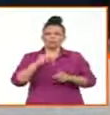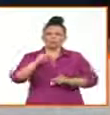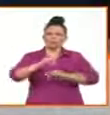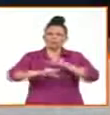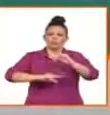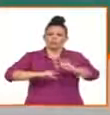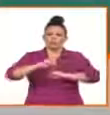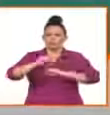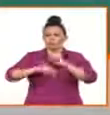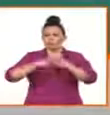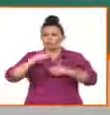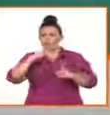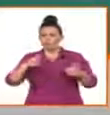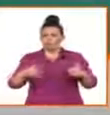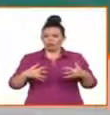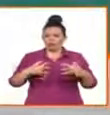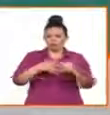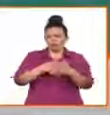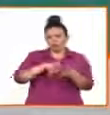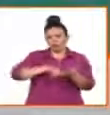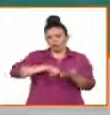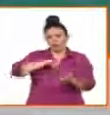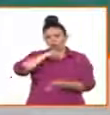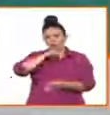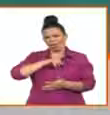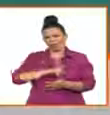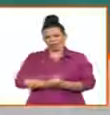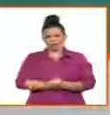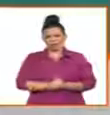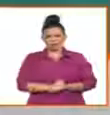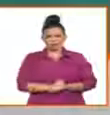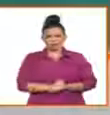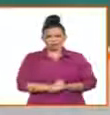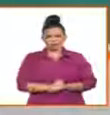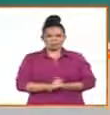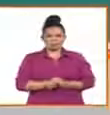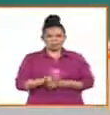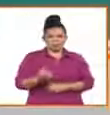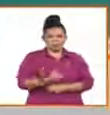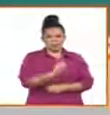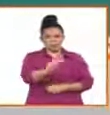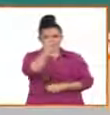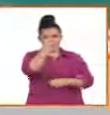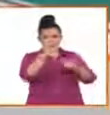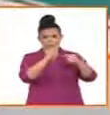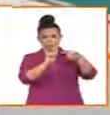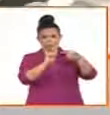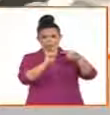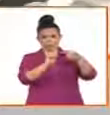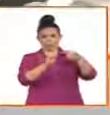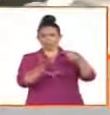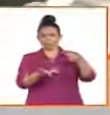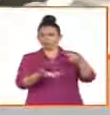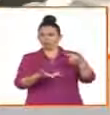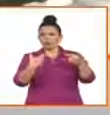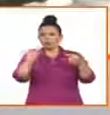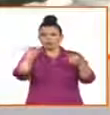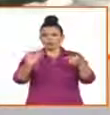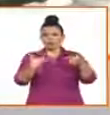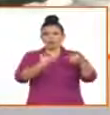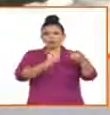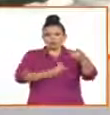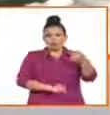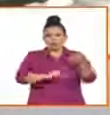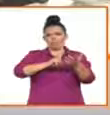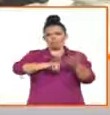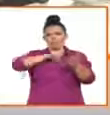relaciones parentales. Le decía, la primera fuente, la consanguinidad, la segunda, la filiación